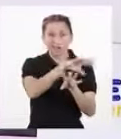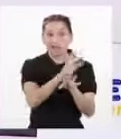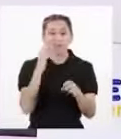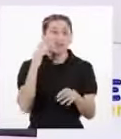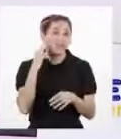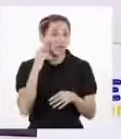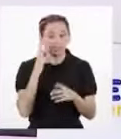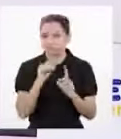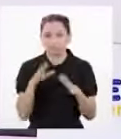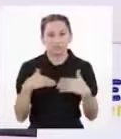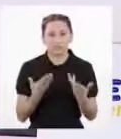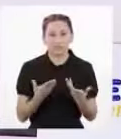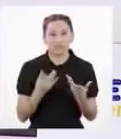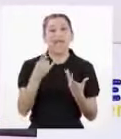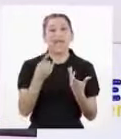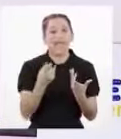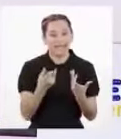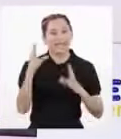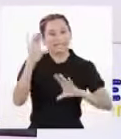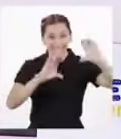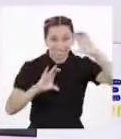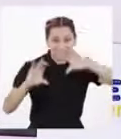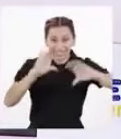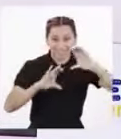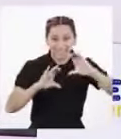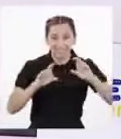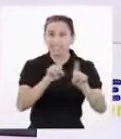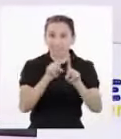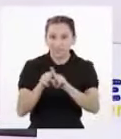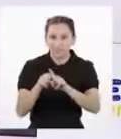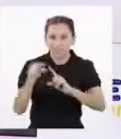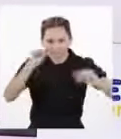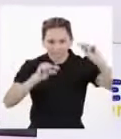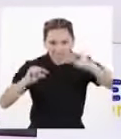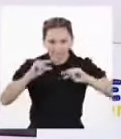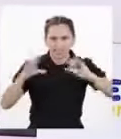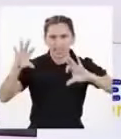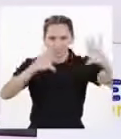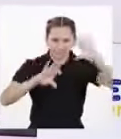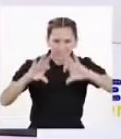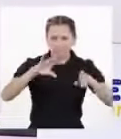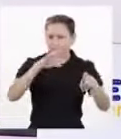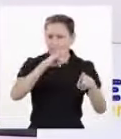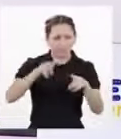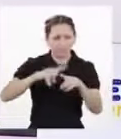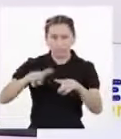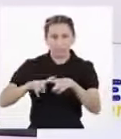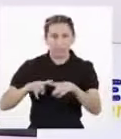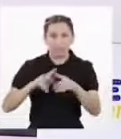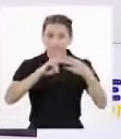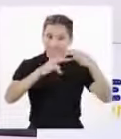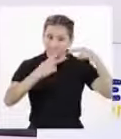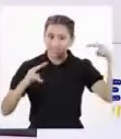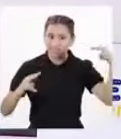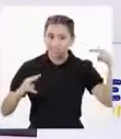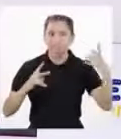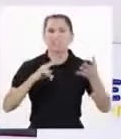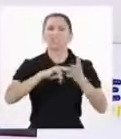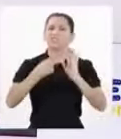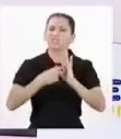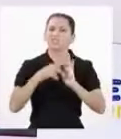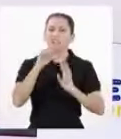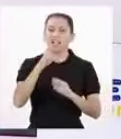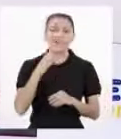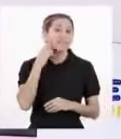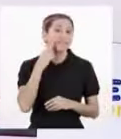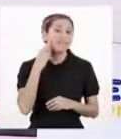Entonces, la ciencia, y en específico la biología y la genética Nos han ayudado a darnos cuenta de que la raza es